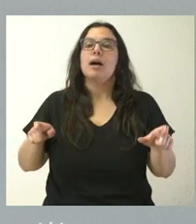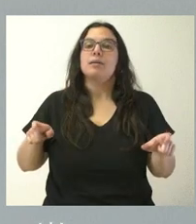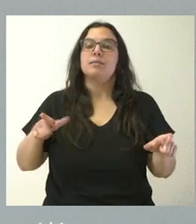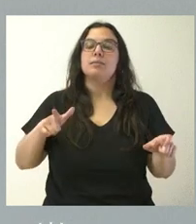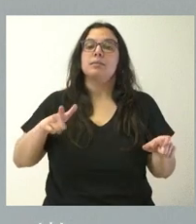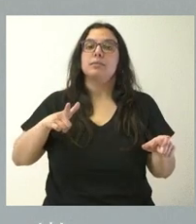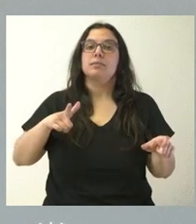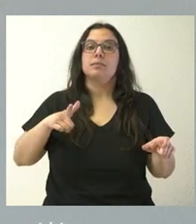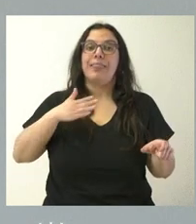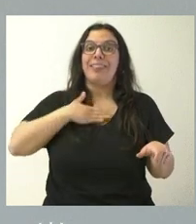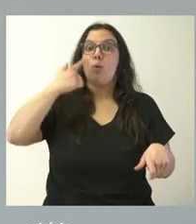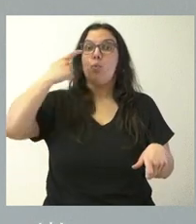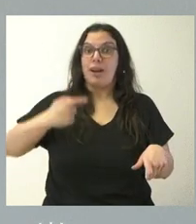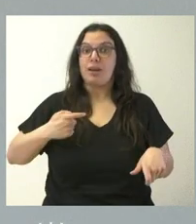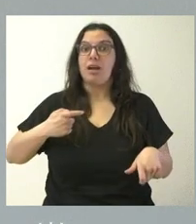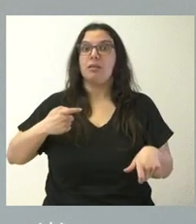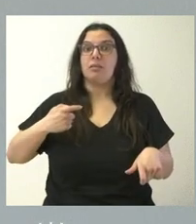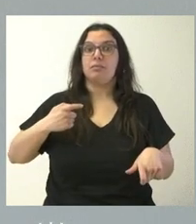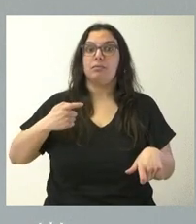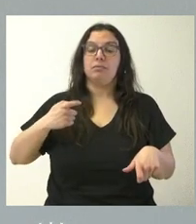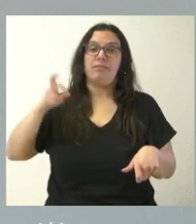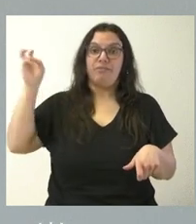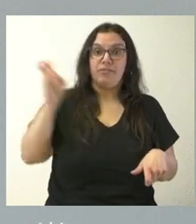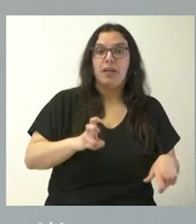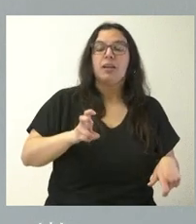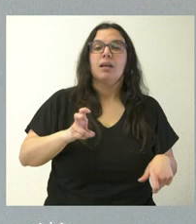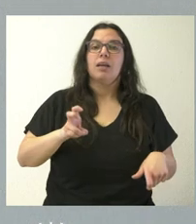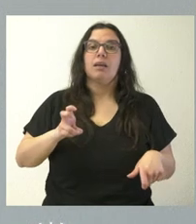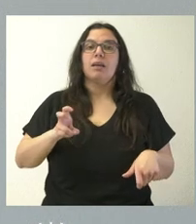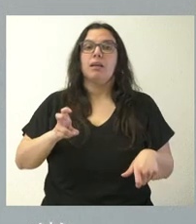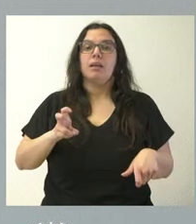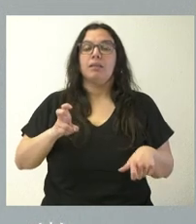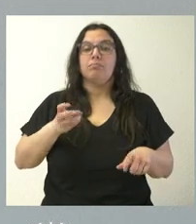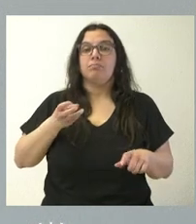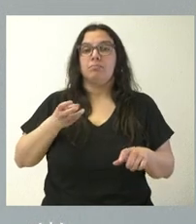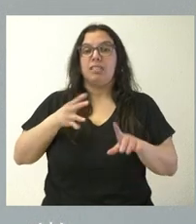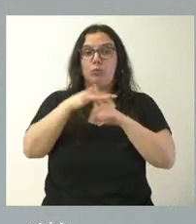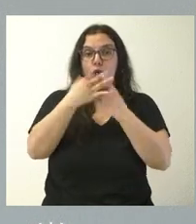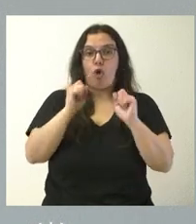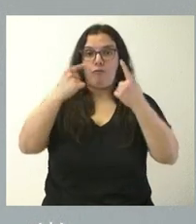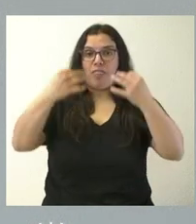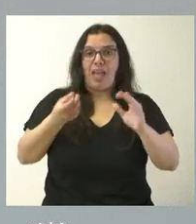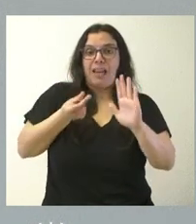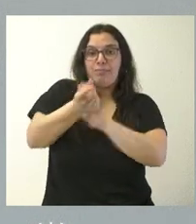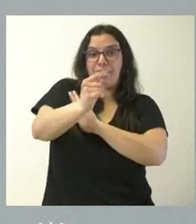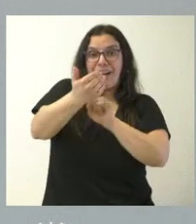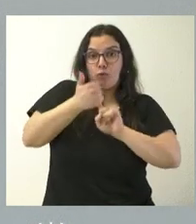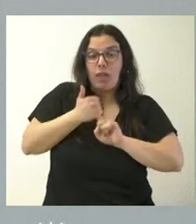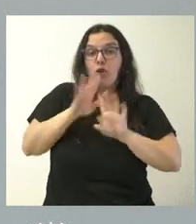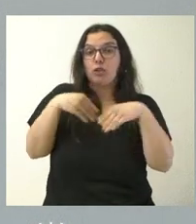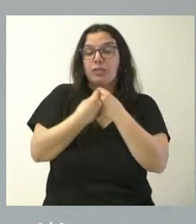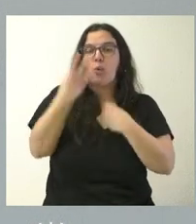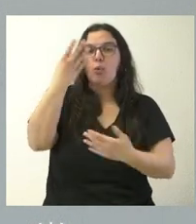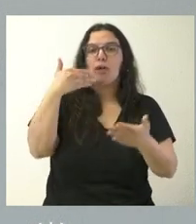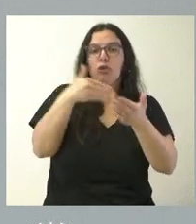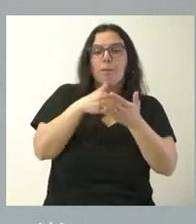procedencia ucraniana y que están en régimen de refugiados como consecuencia del conflicto asciende en este momento a 4